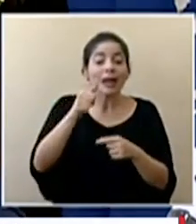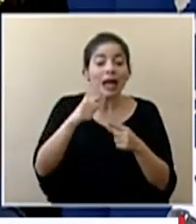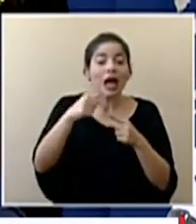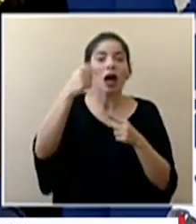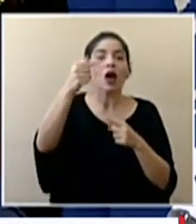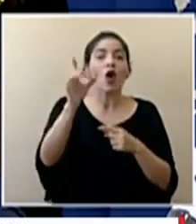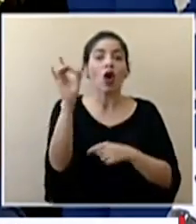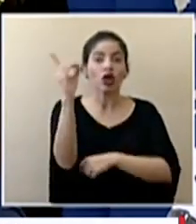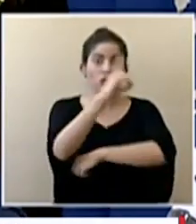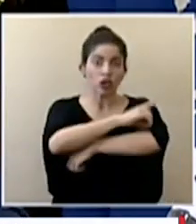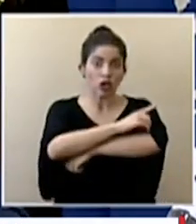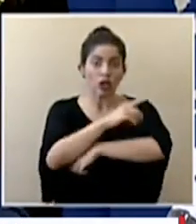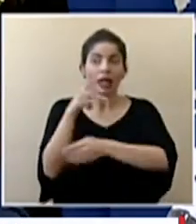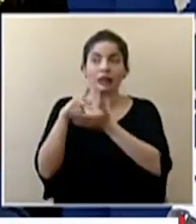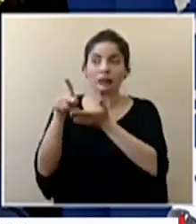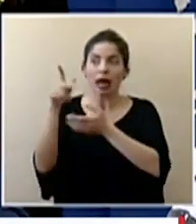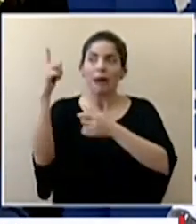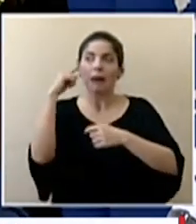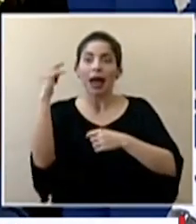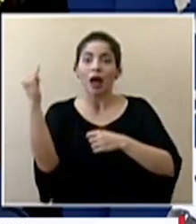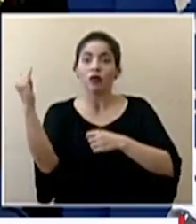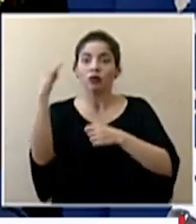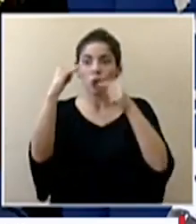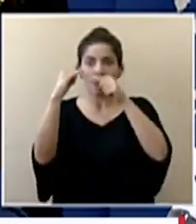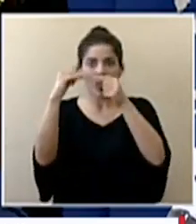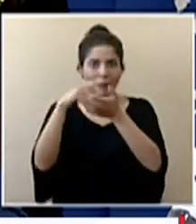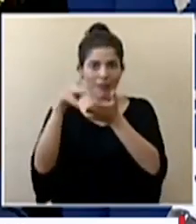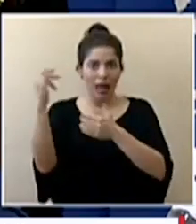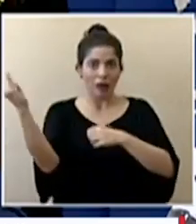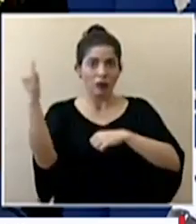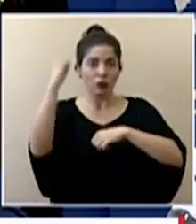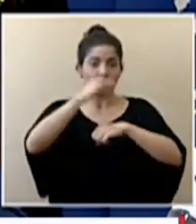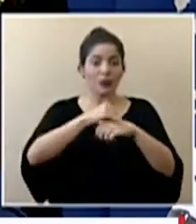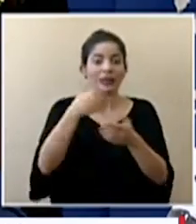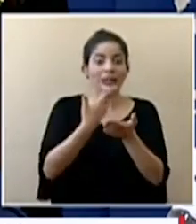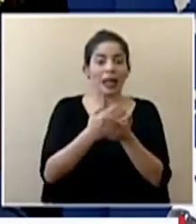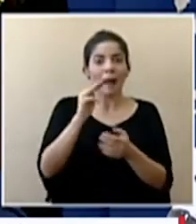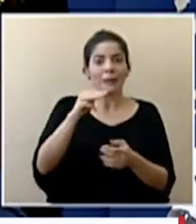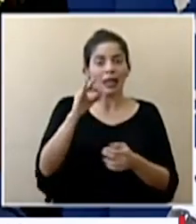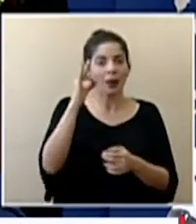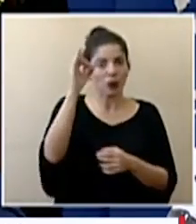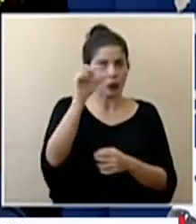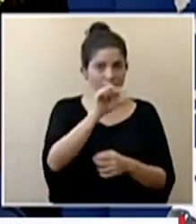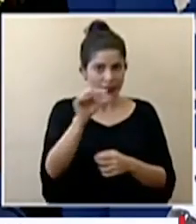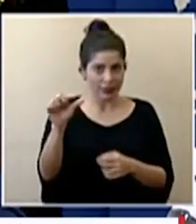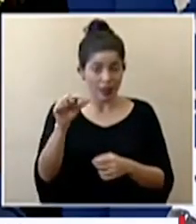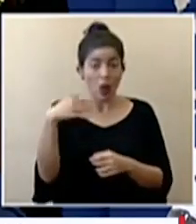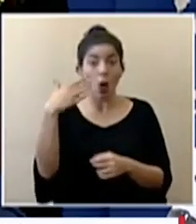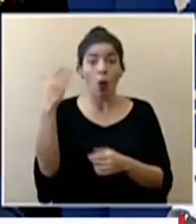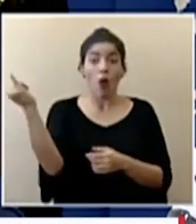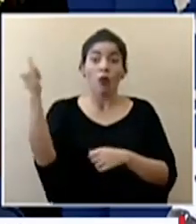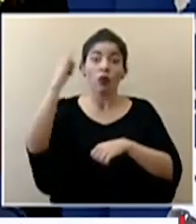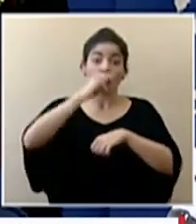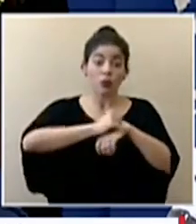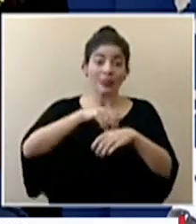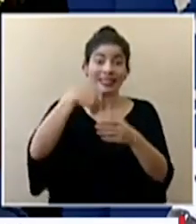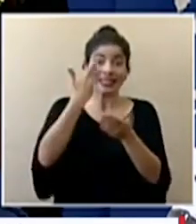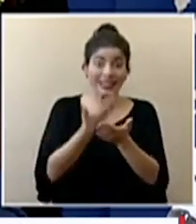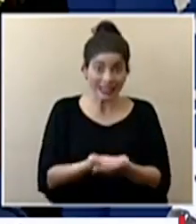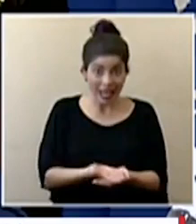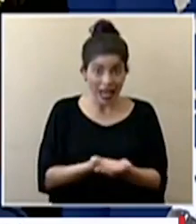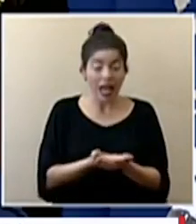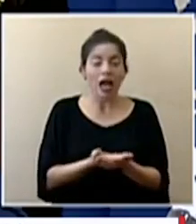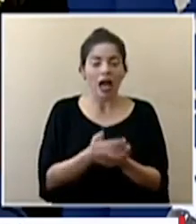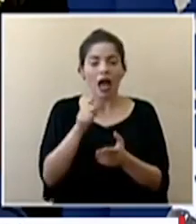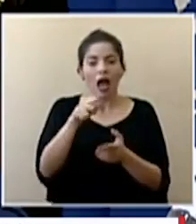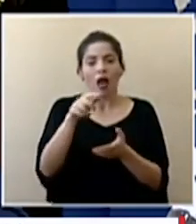esa es la idea de traerlo el martes de la semana entrante y una vez que llegue aquí pues obviamente se